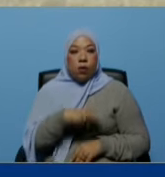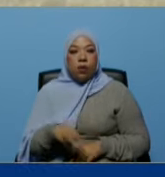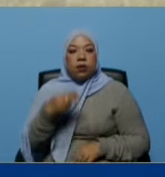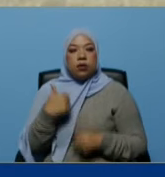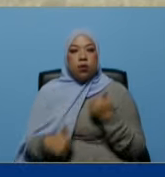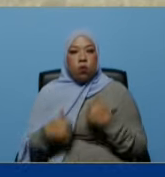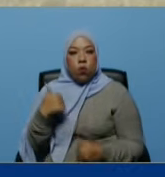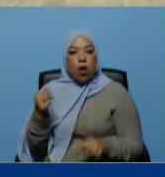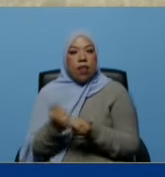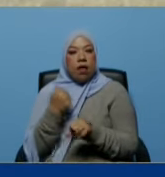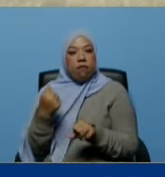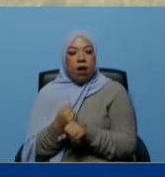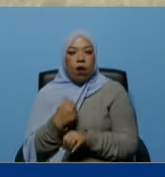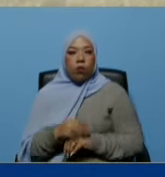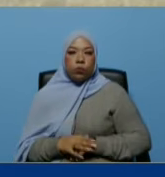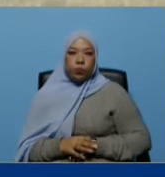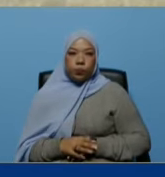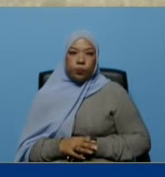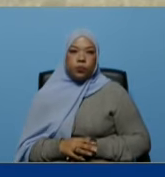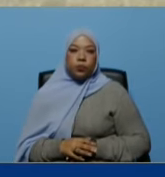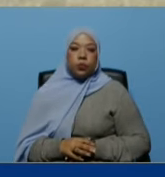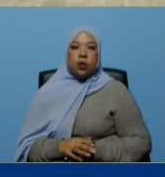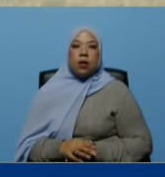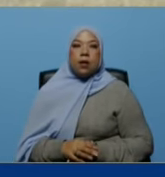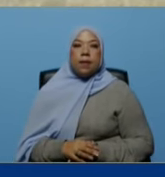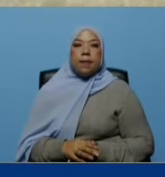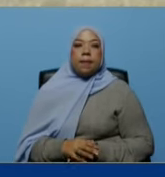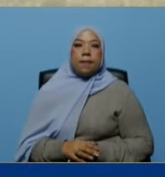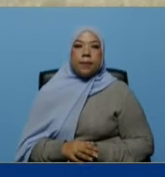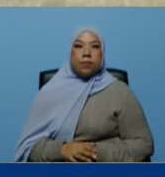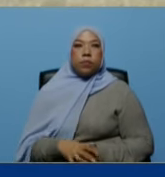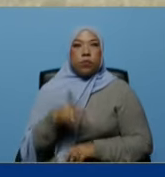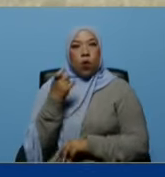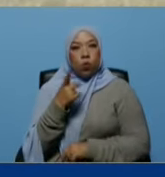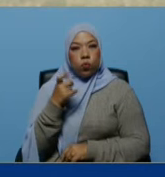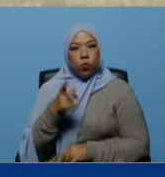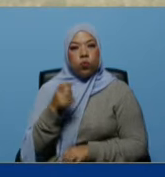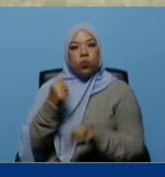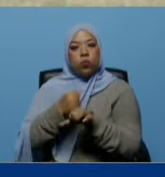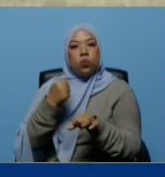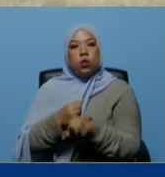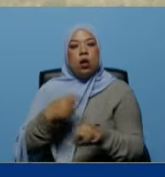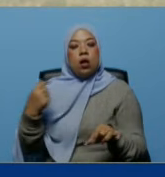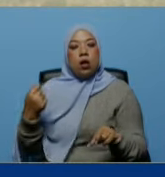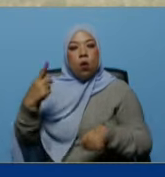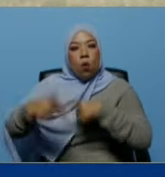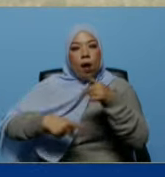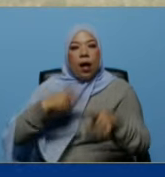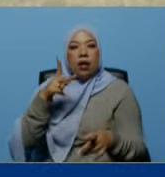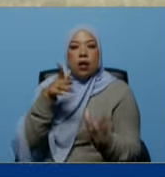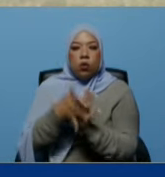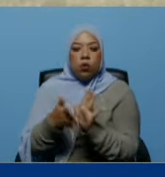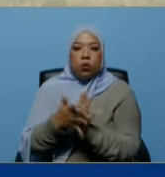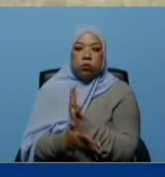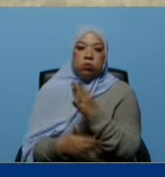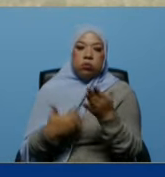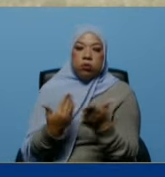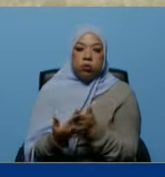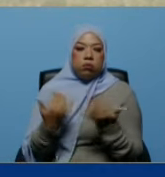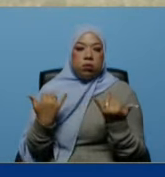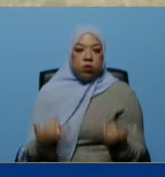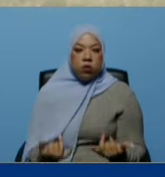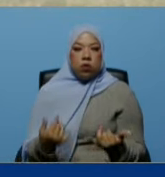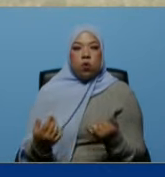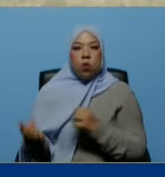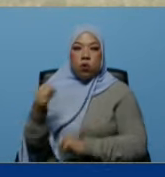entrega de obra el tiempo no nos alcanzó para entregar tantas obras de las bricomiles así que ahora estamos en una